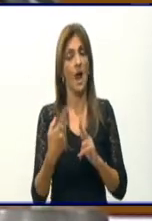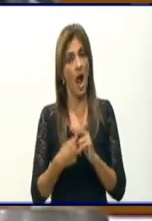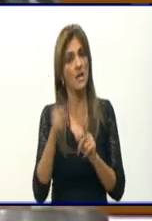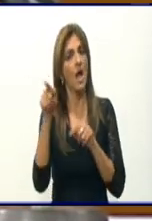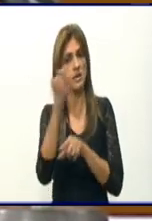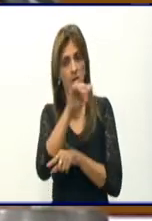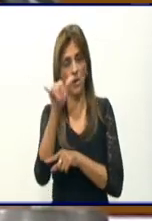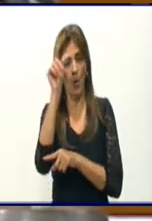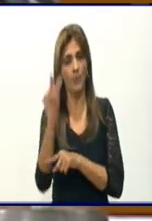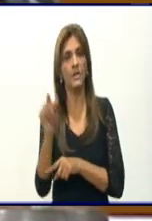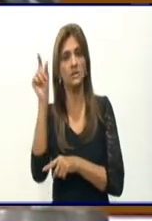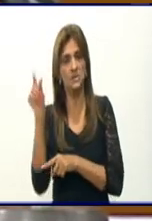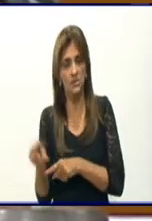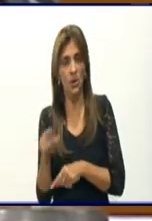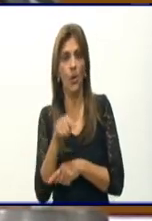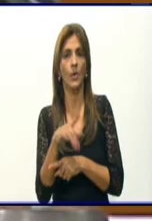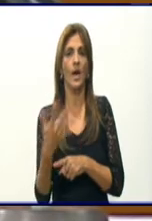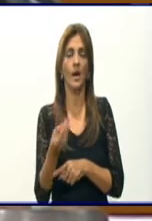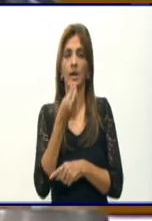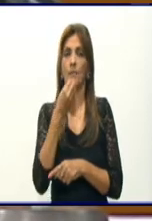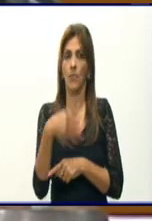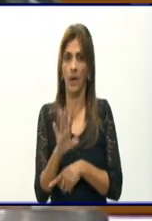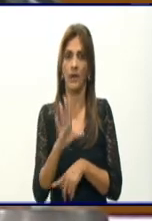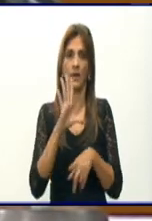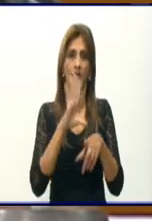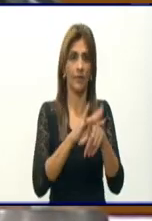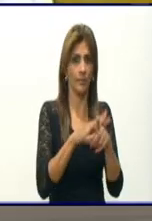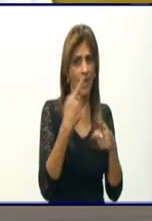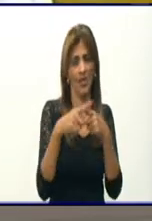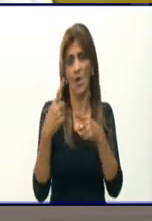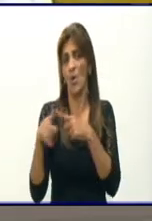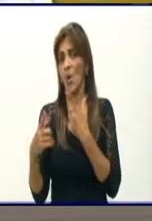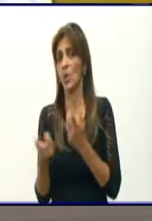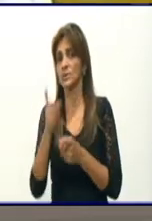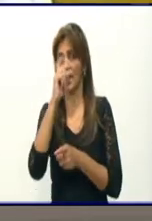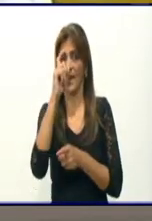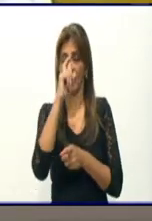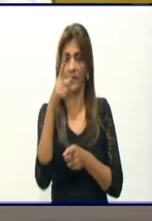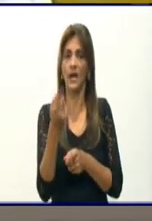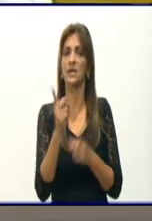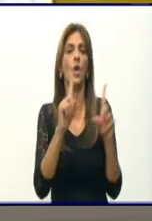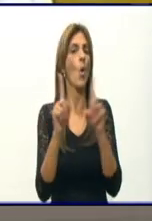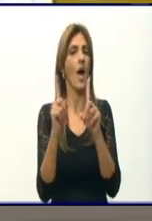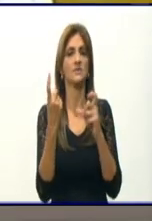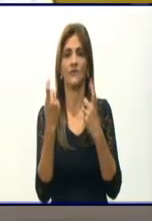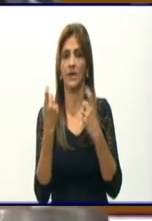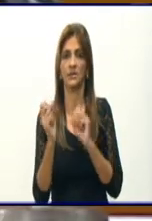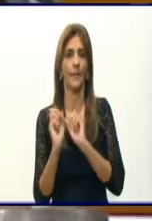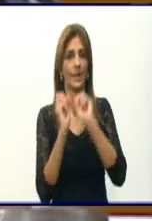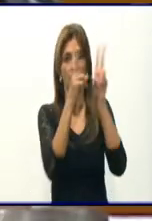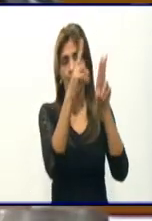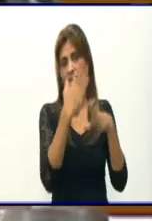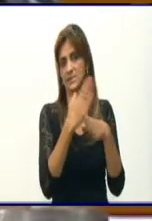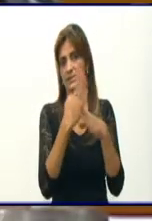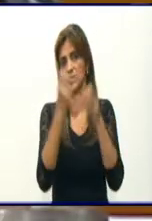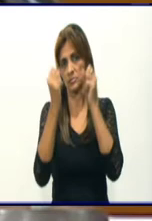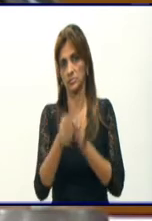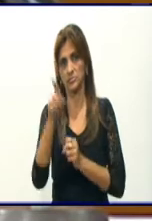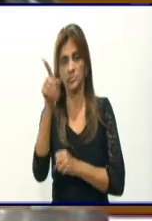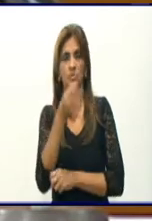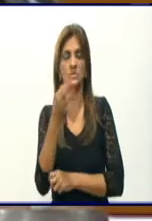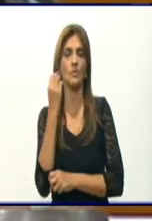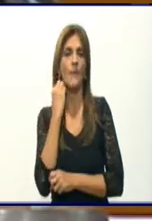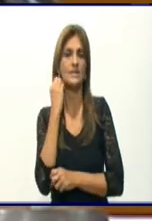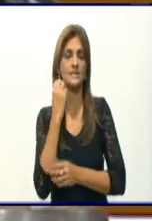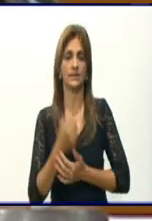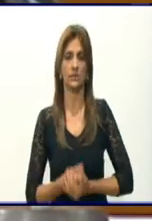riesgo y confirmados que no requieren necesariamente que enviar para Santiago de Cuba. Doctora, hace varios días, la pasada